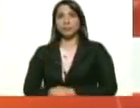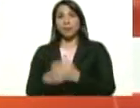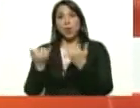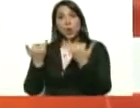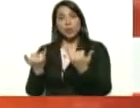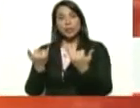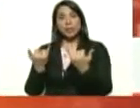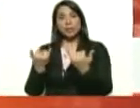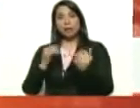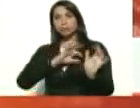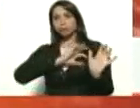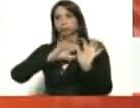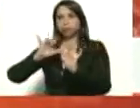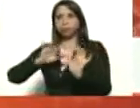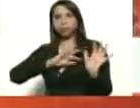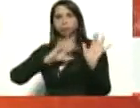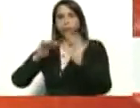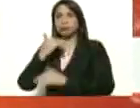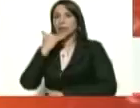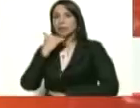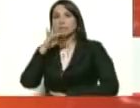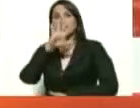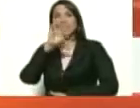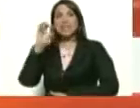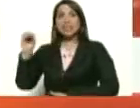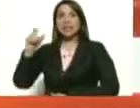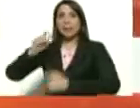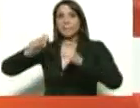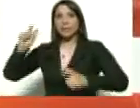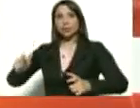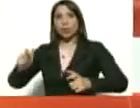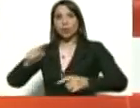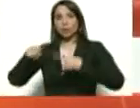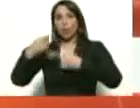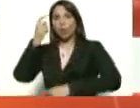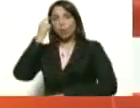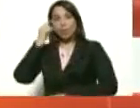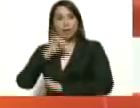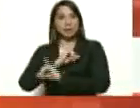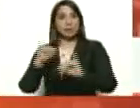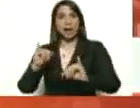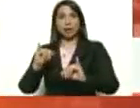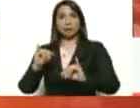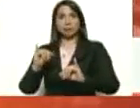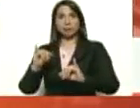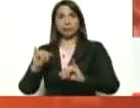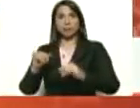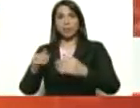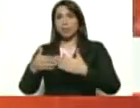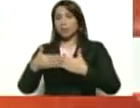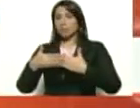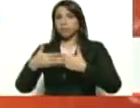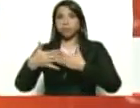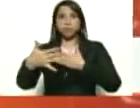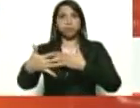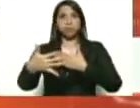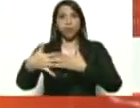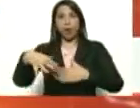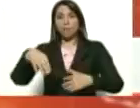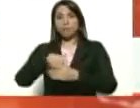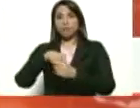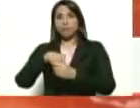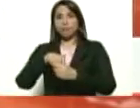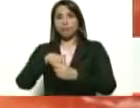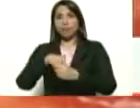están ingresando casi 500 diarios. Ya han pasado la cuarentena y todas las pruebas. Y se han ido